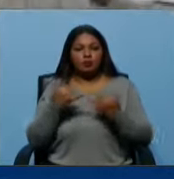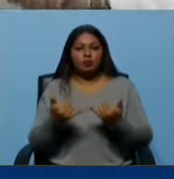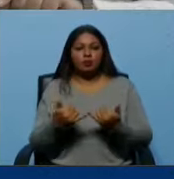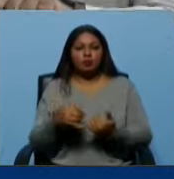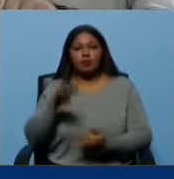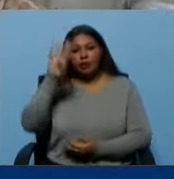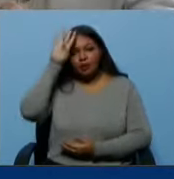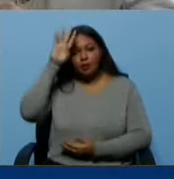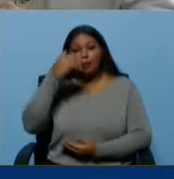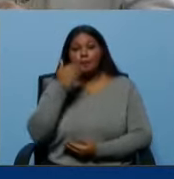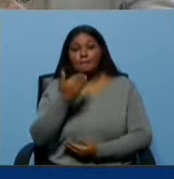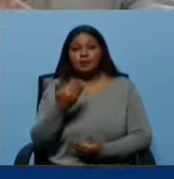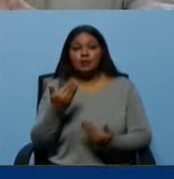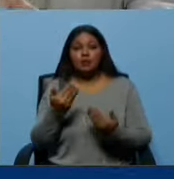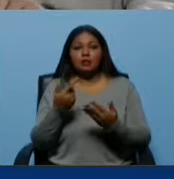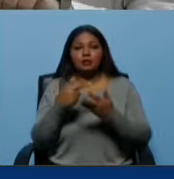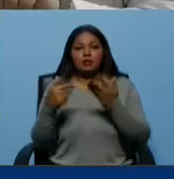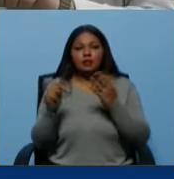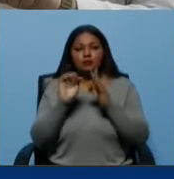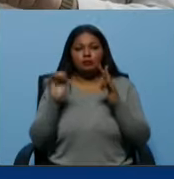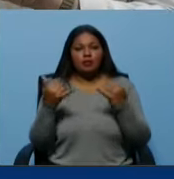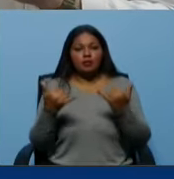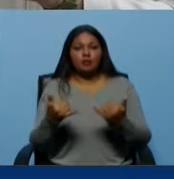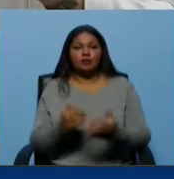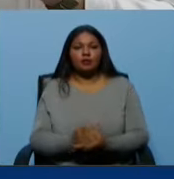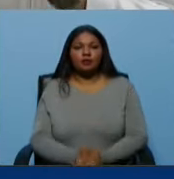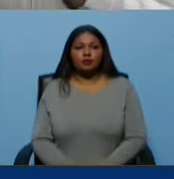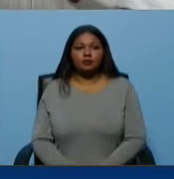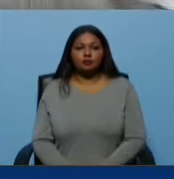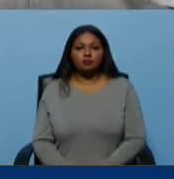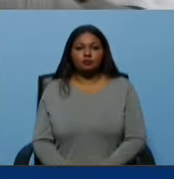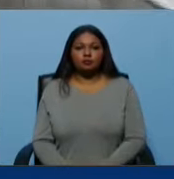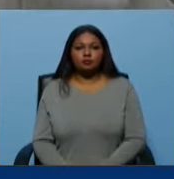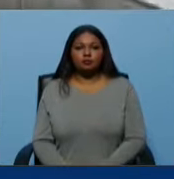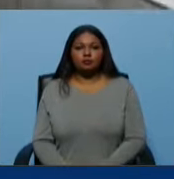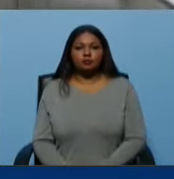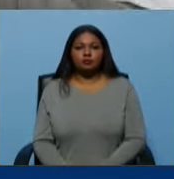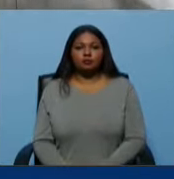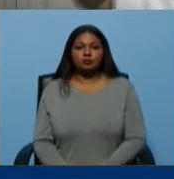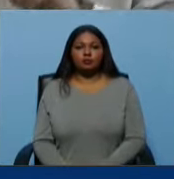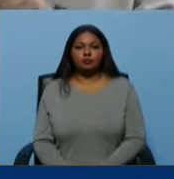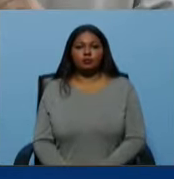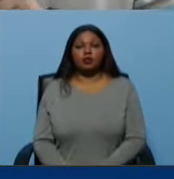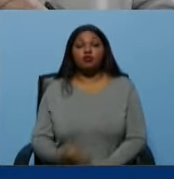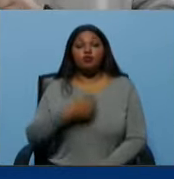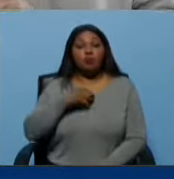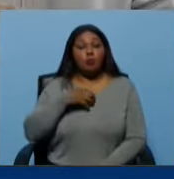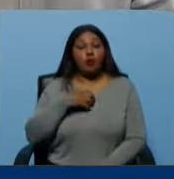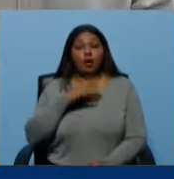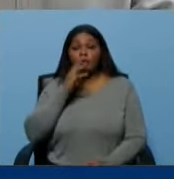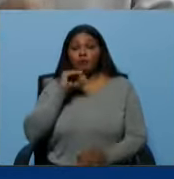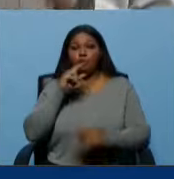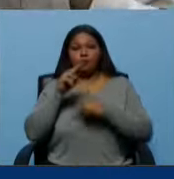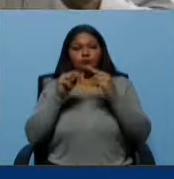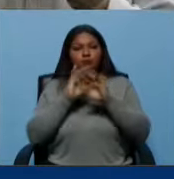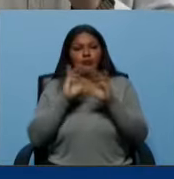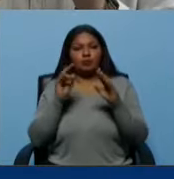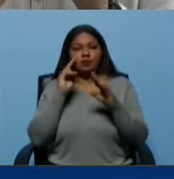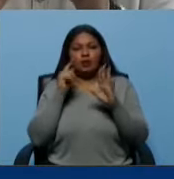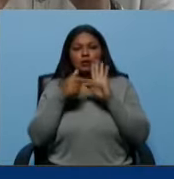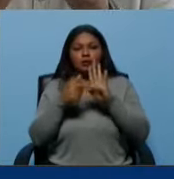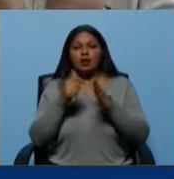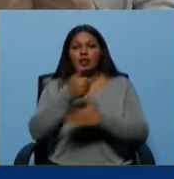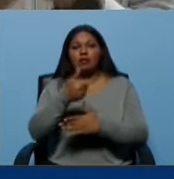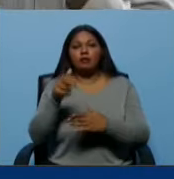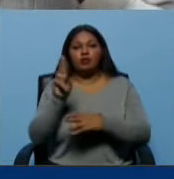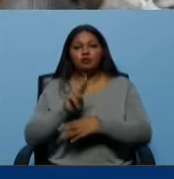y le exige a las plataformas, le exige a las plataformas que no puede por ninguna razón divulgar los datos de cada uno de los